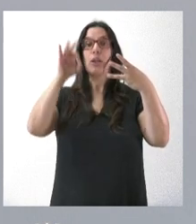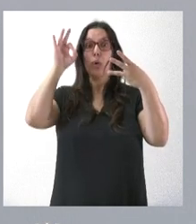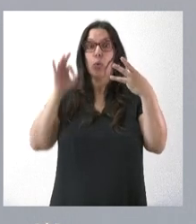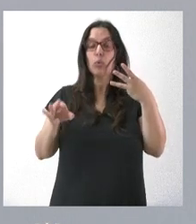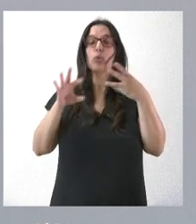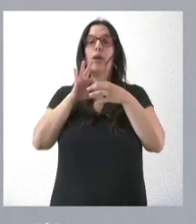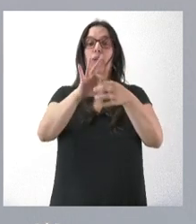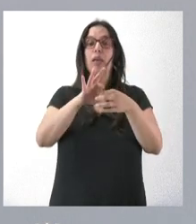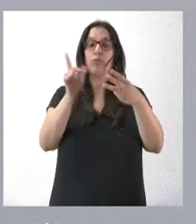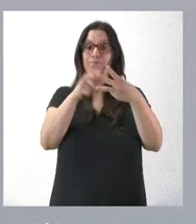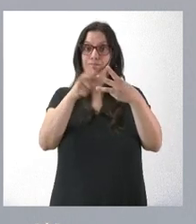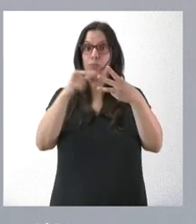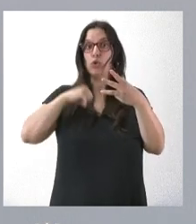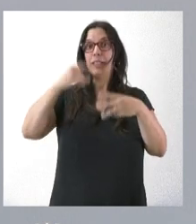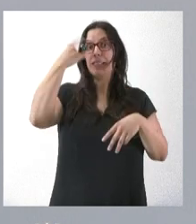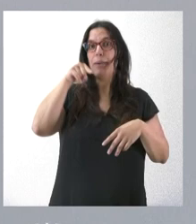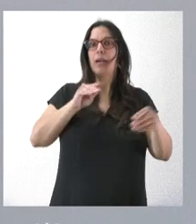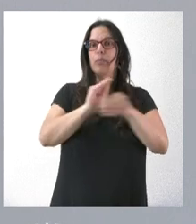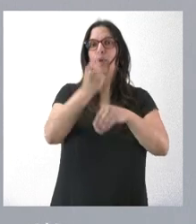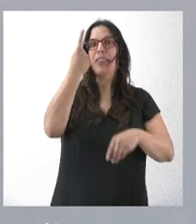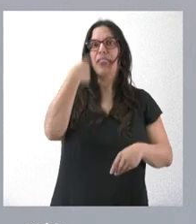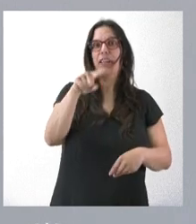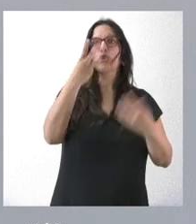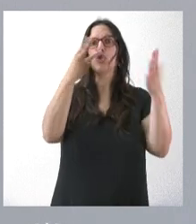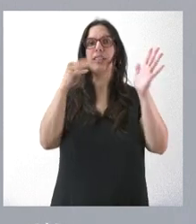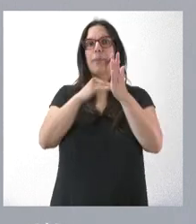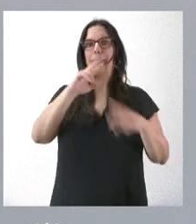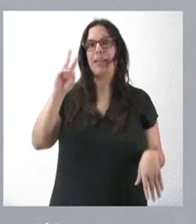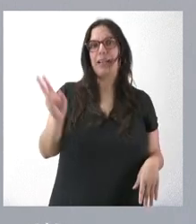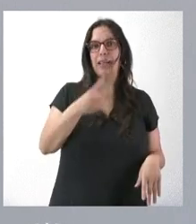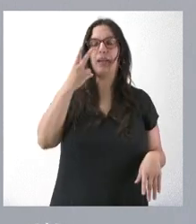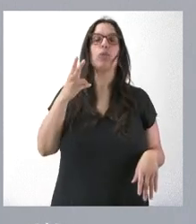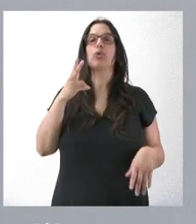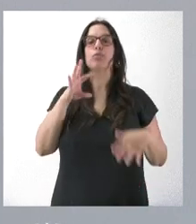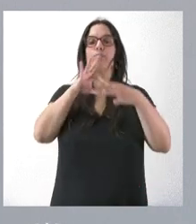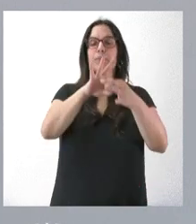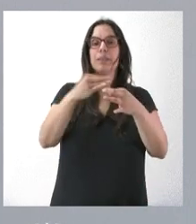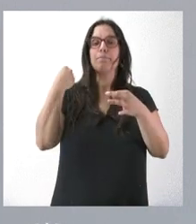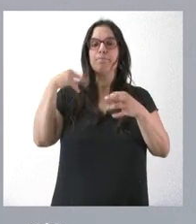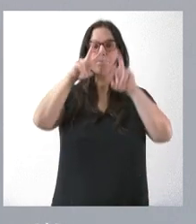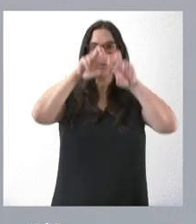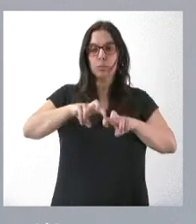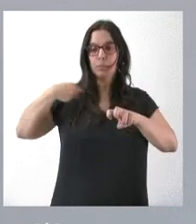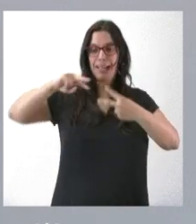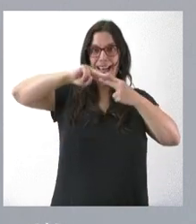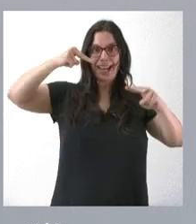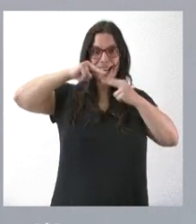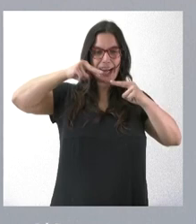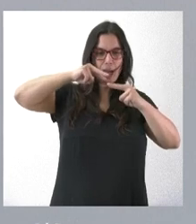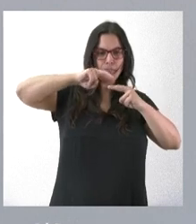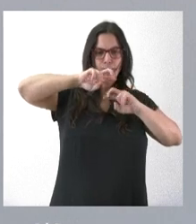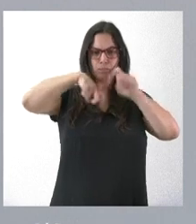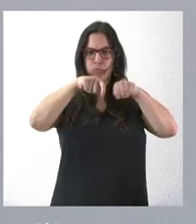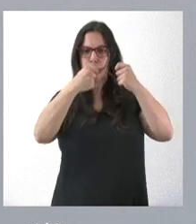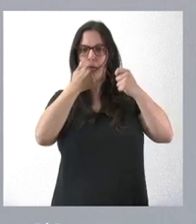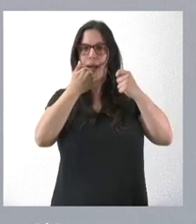ver con el Hospital de Salamanca son 180.000 euros relativos a mutaciones en genes que propicien esta predisposición